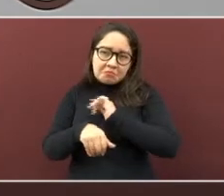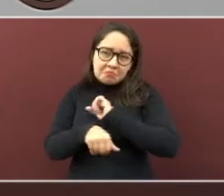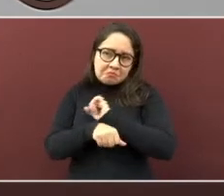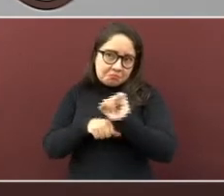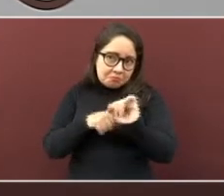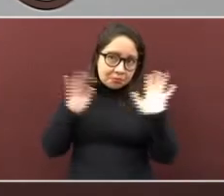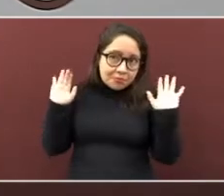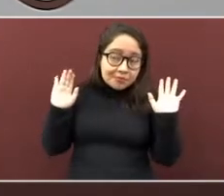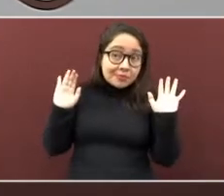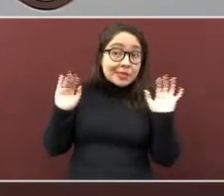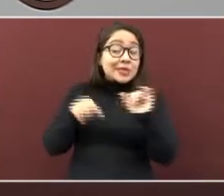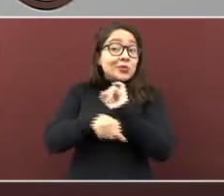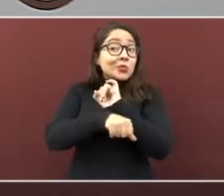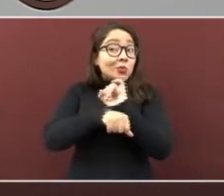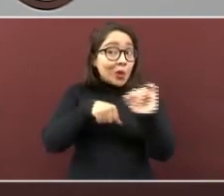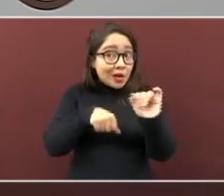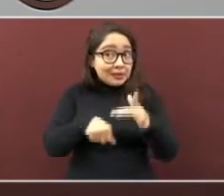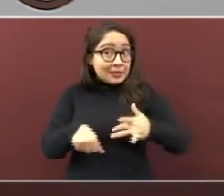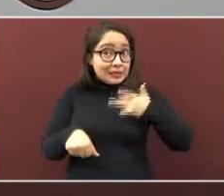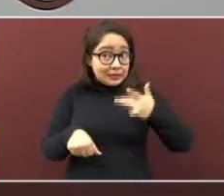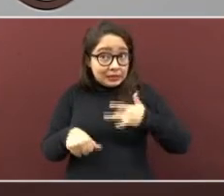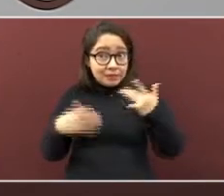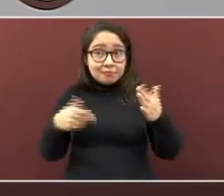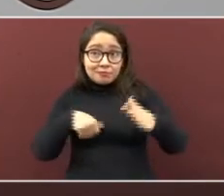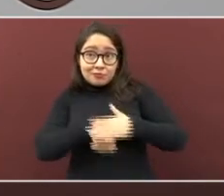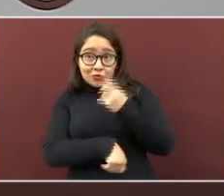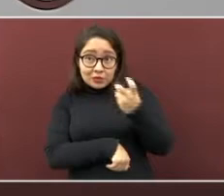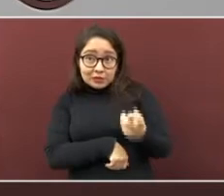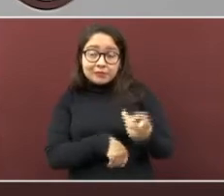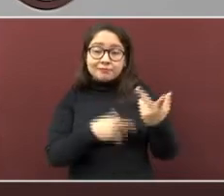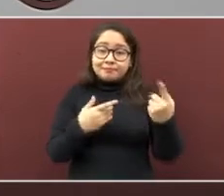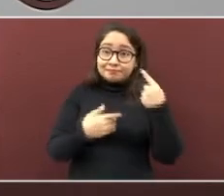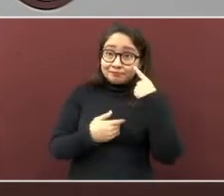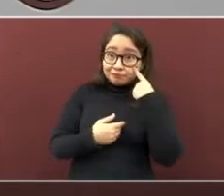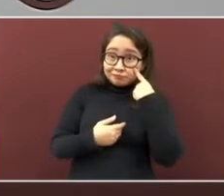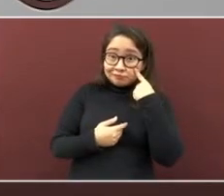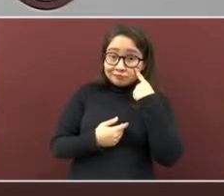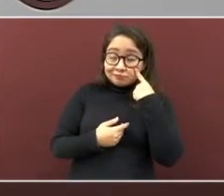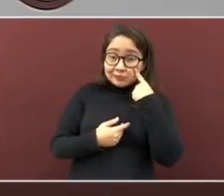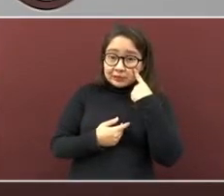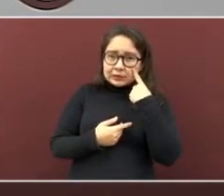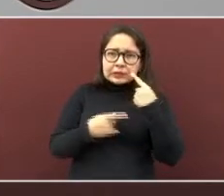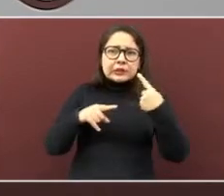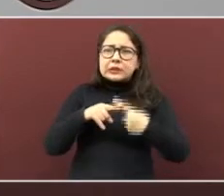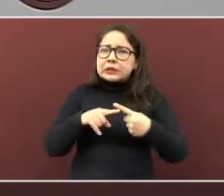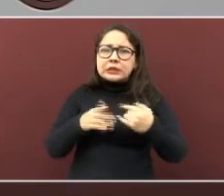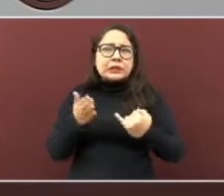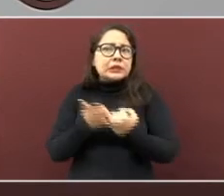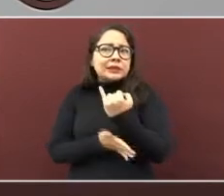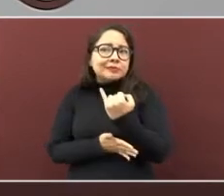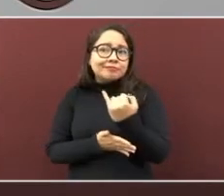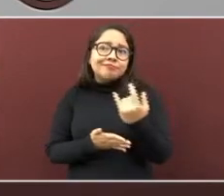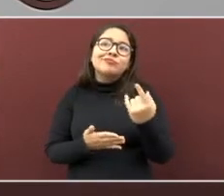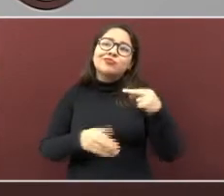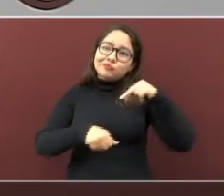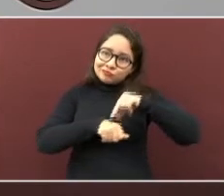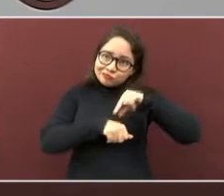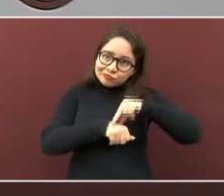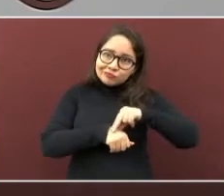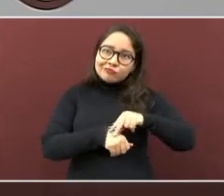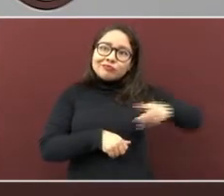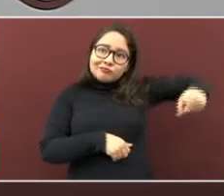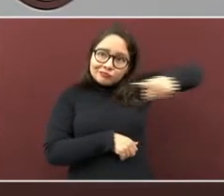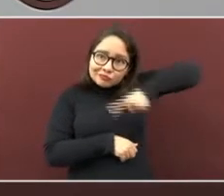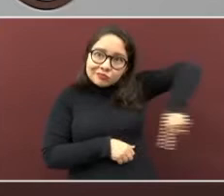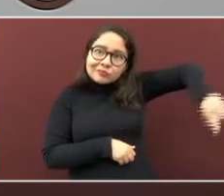ante síntomas leves. Por eso, pero eso precisamente lo determina un médico. Un médico